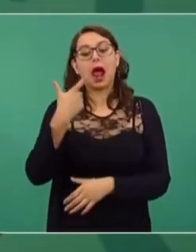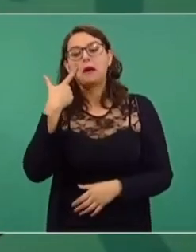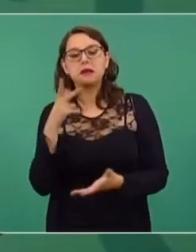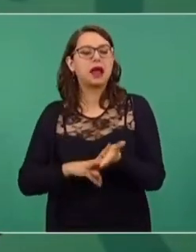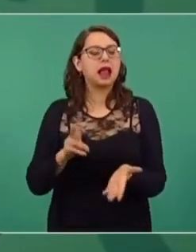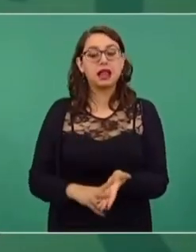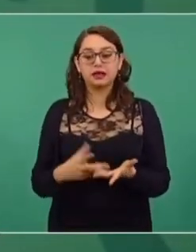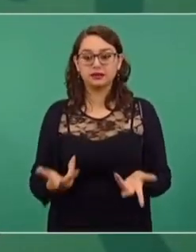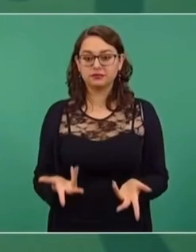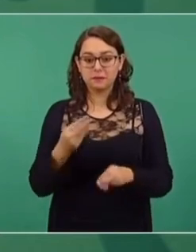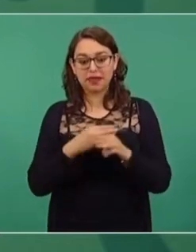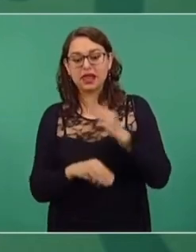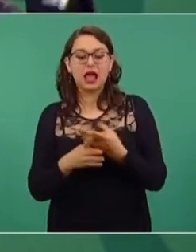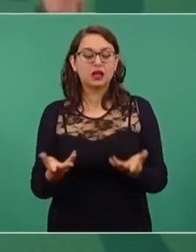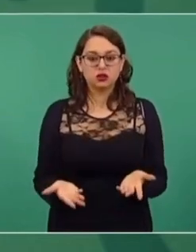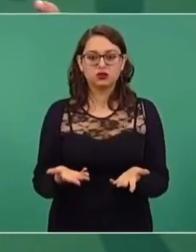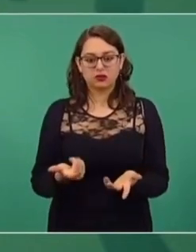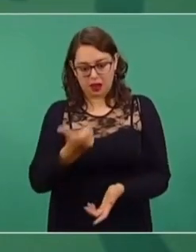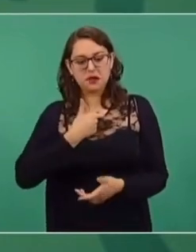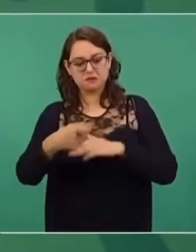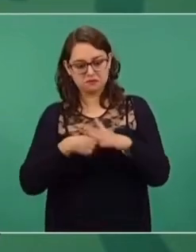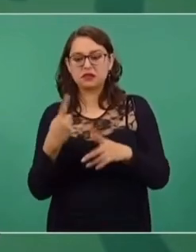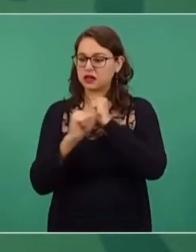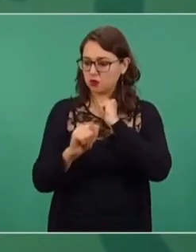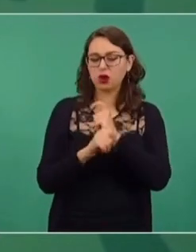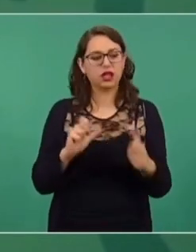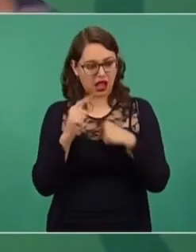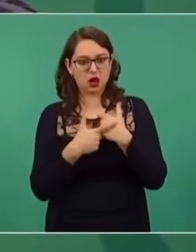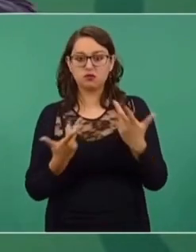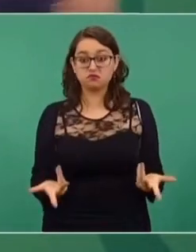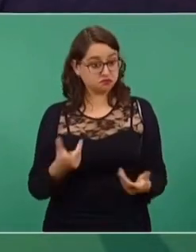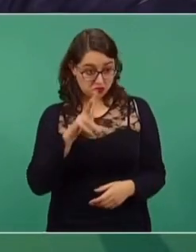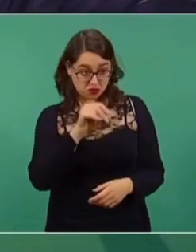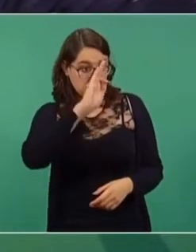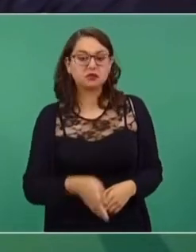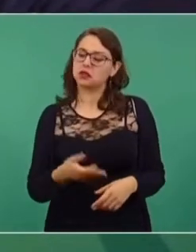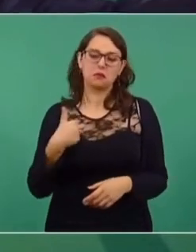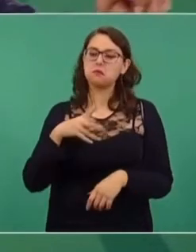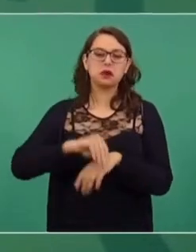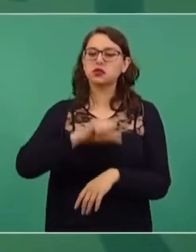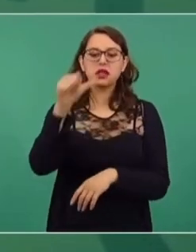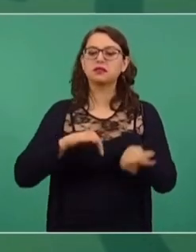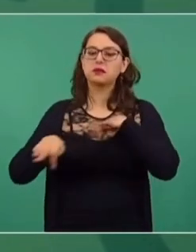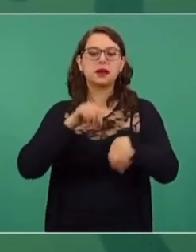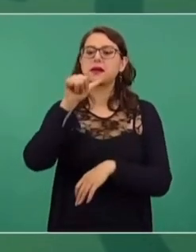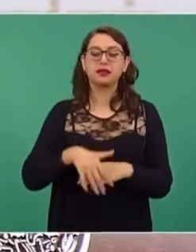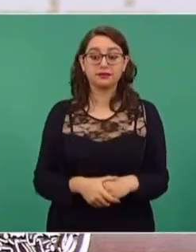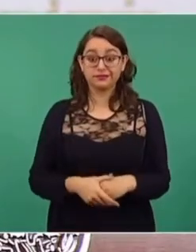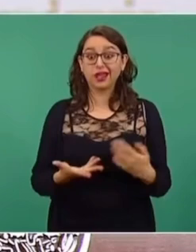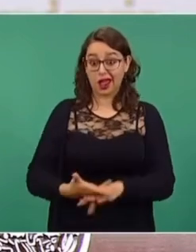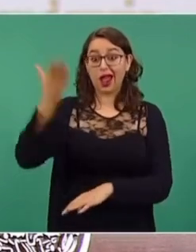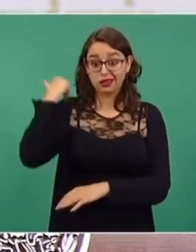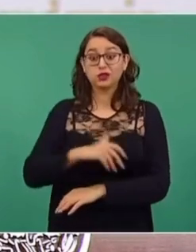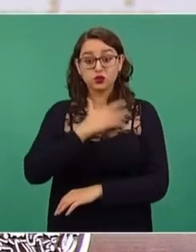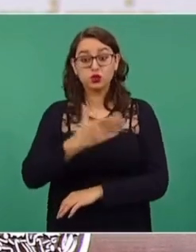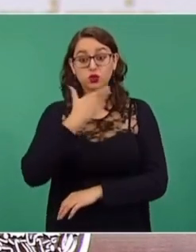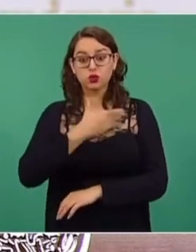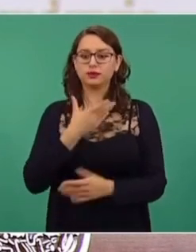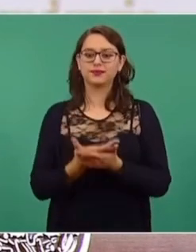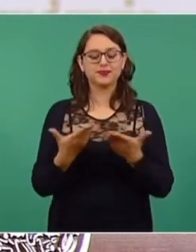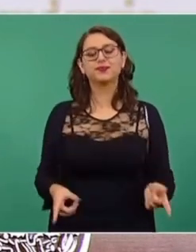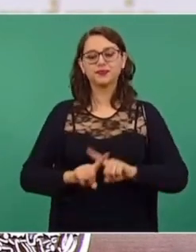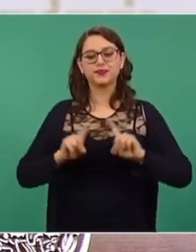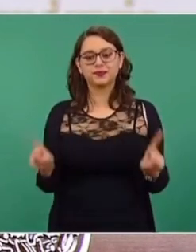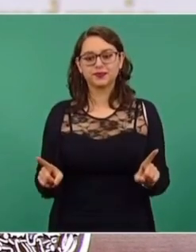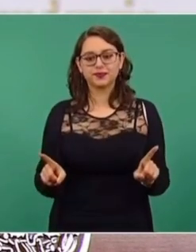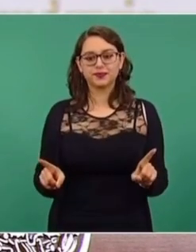pagar por el material y cuánto me vas a pagar por el transporte, si no, no trabajas, así era, ya